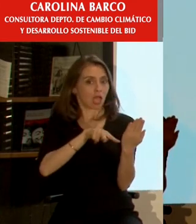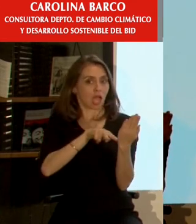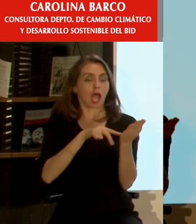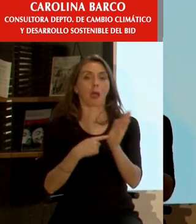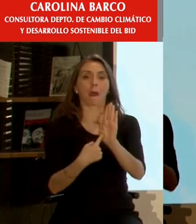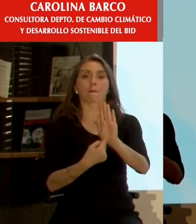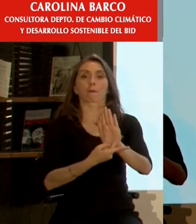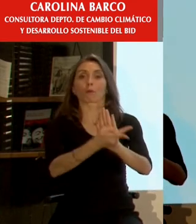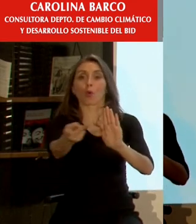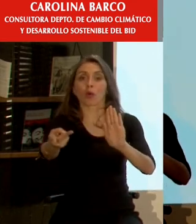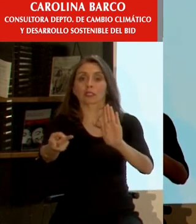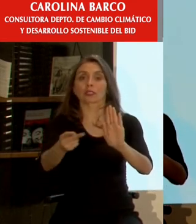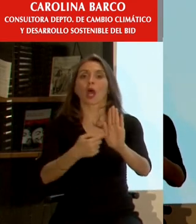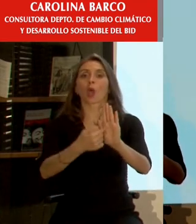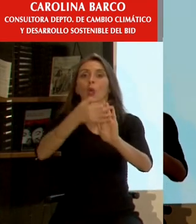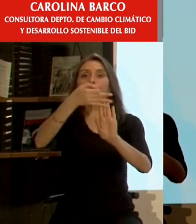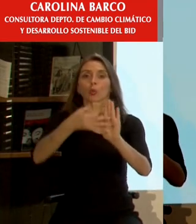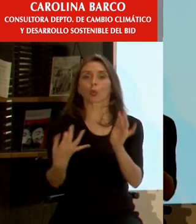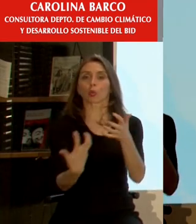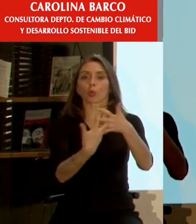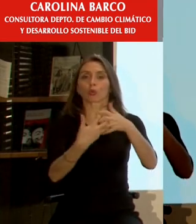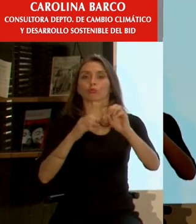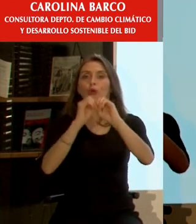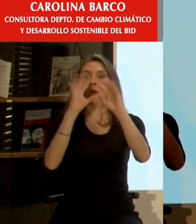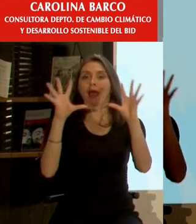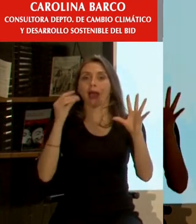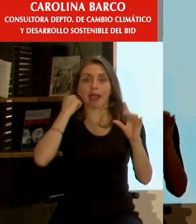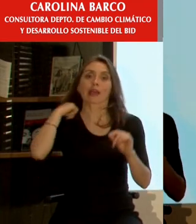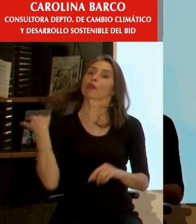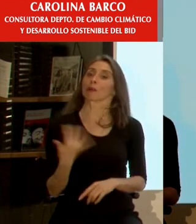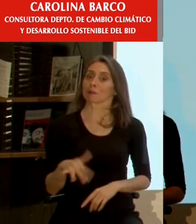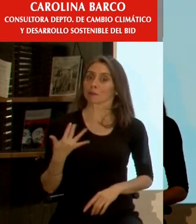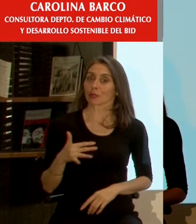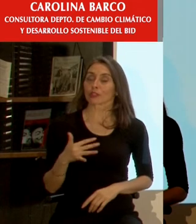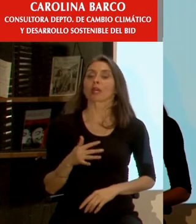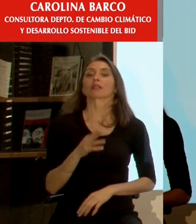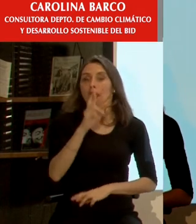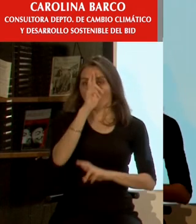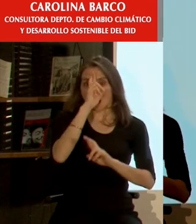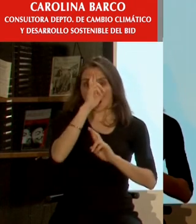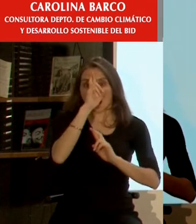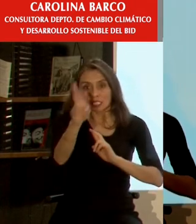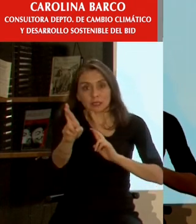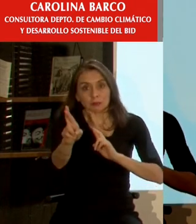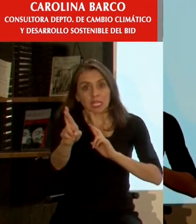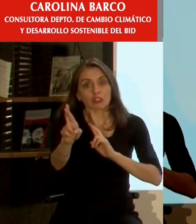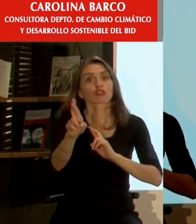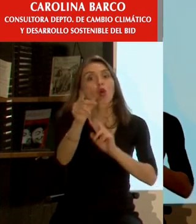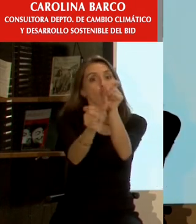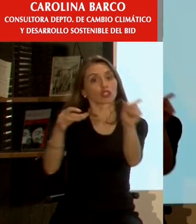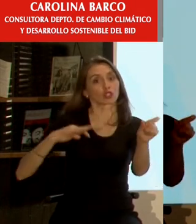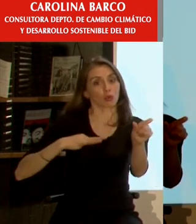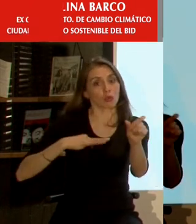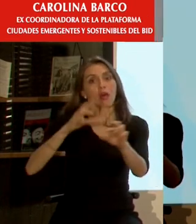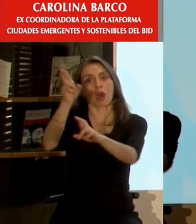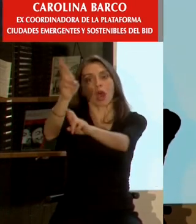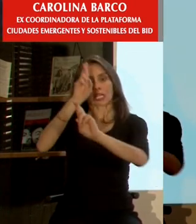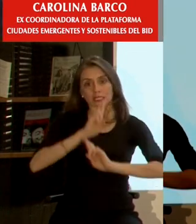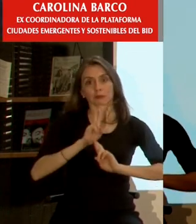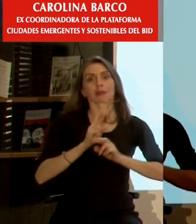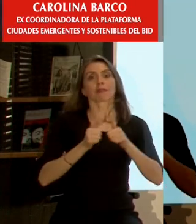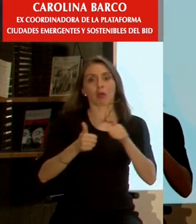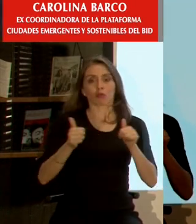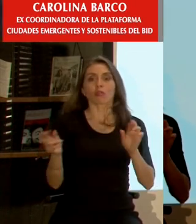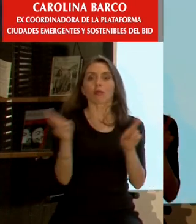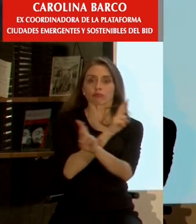presentación se ajusta y se aclara y eso ha sido muy importante ese respeto mutuo porque esto no es una manera de